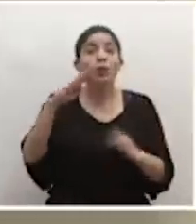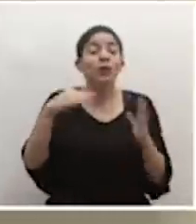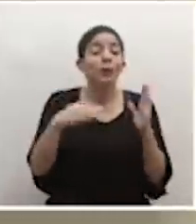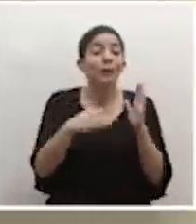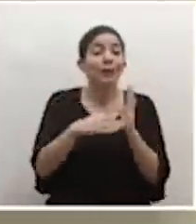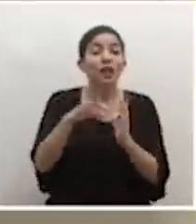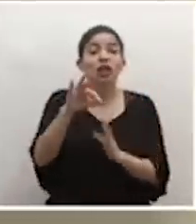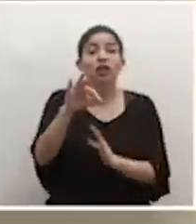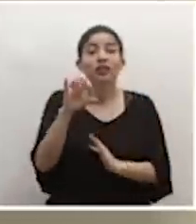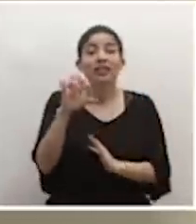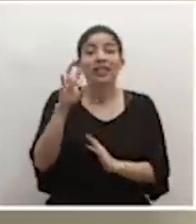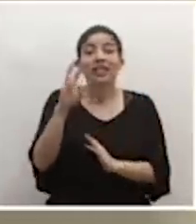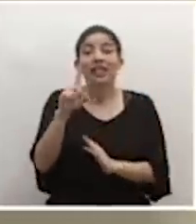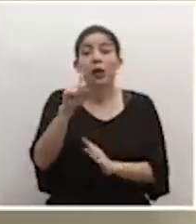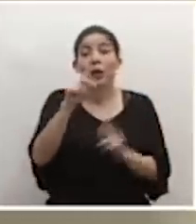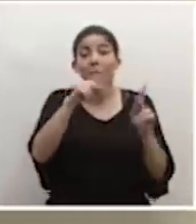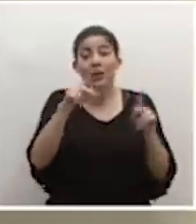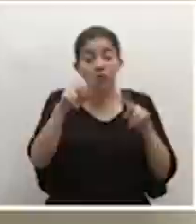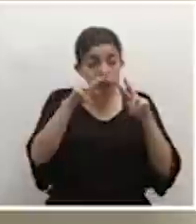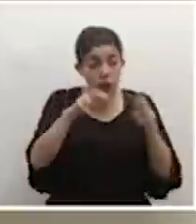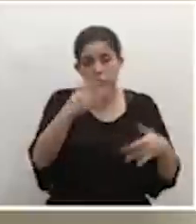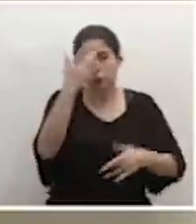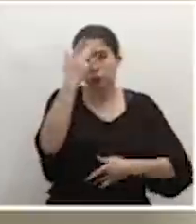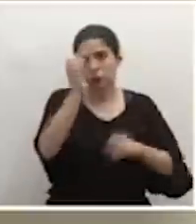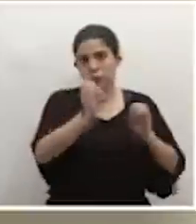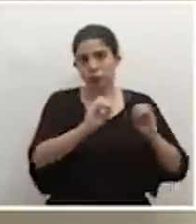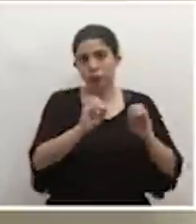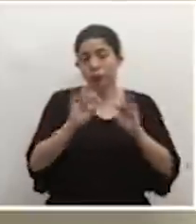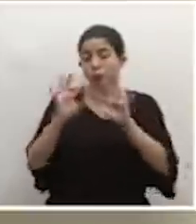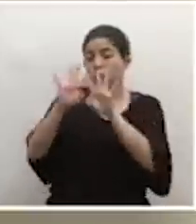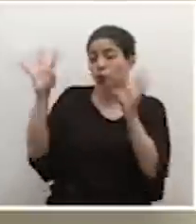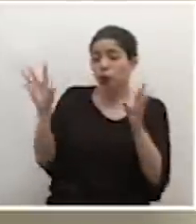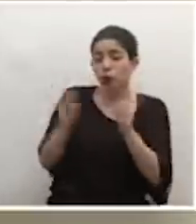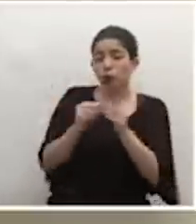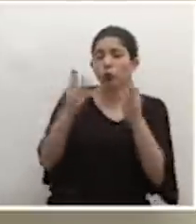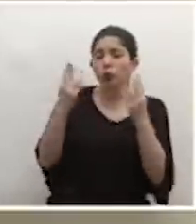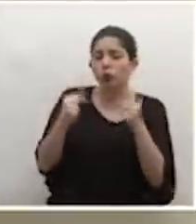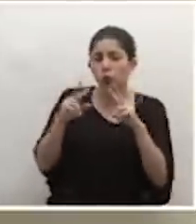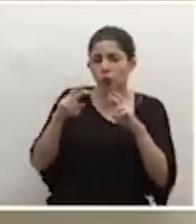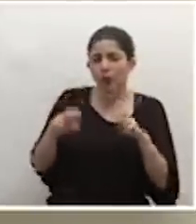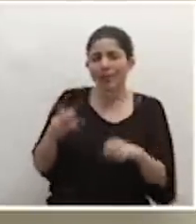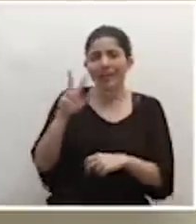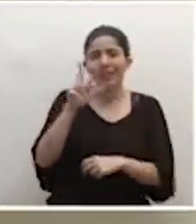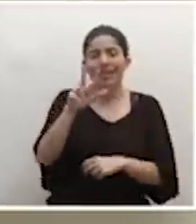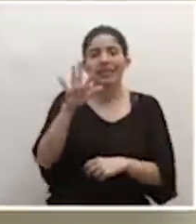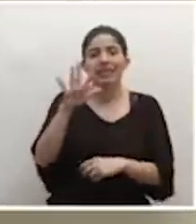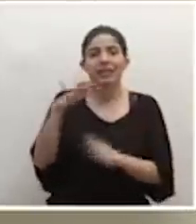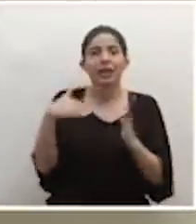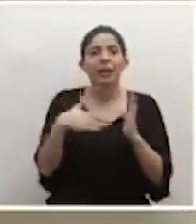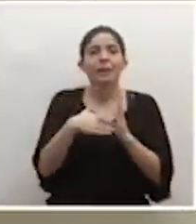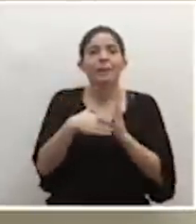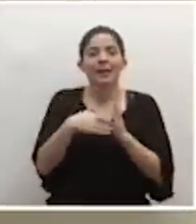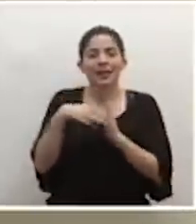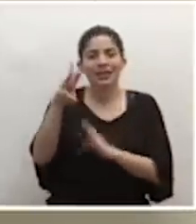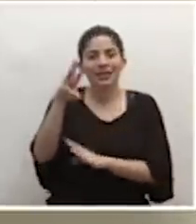971 personas y se han procesado un total de 35 mil